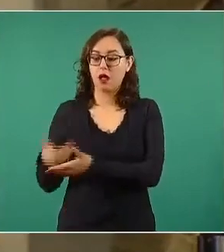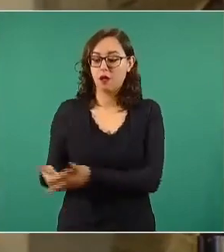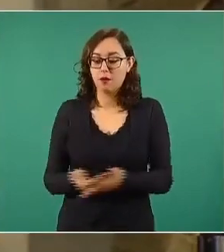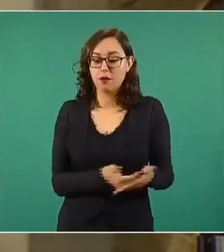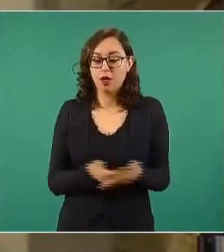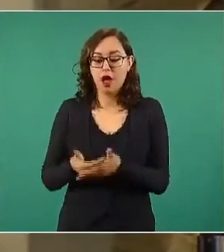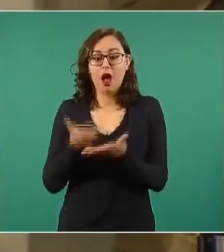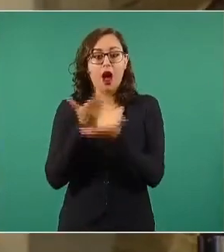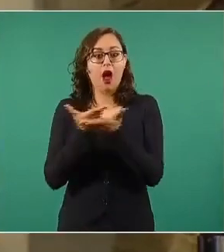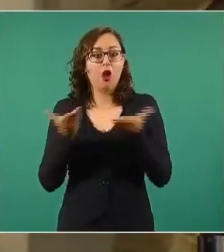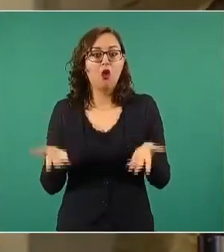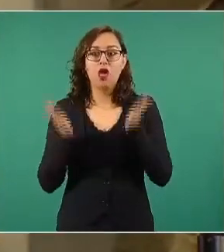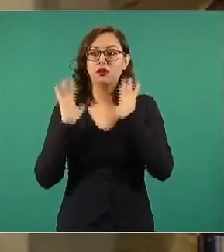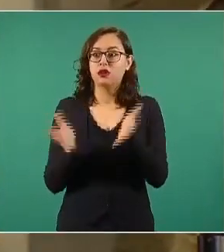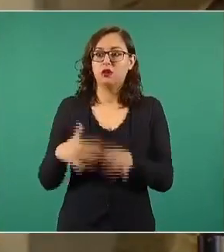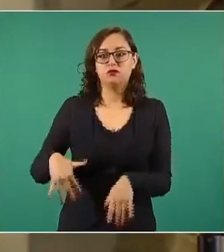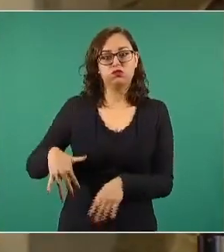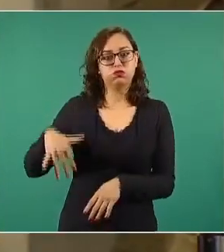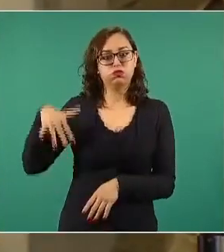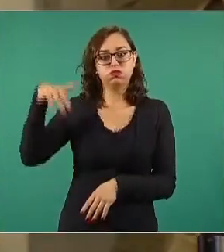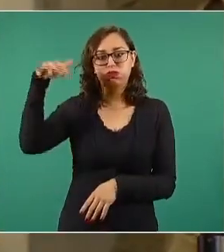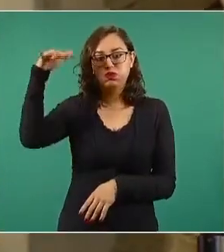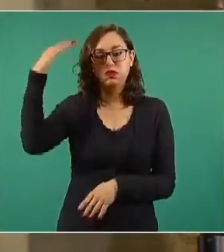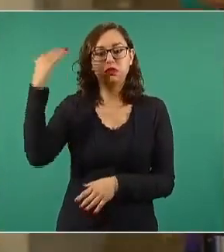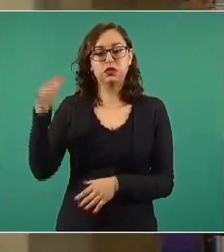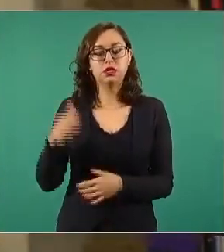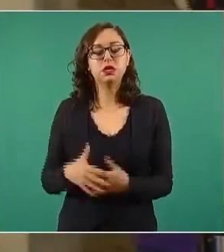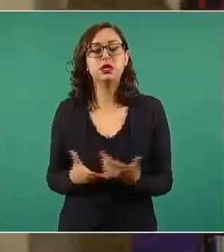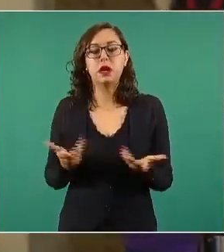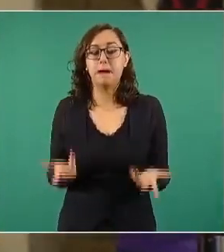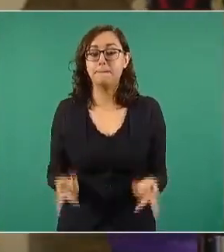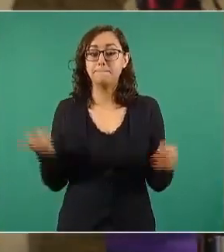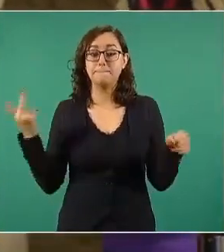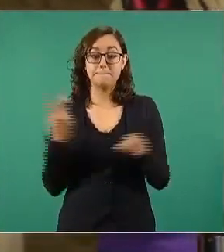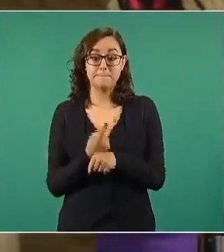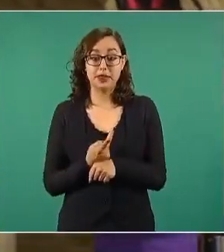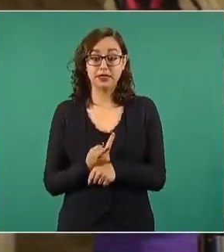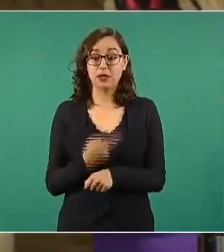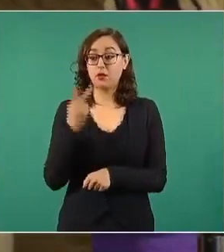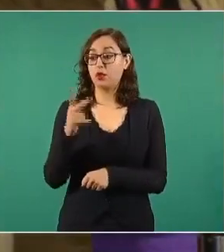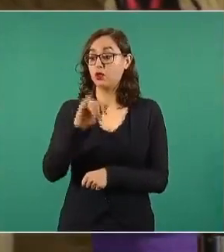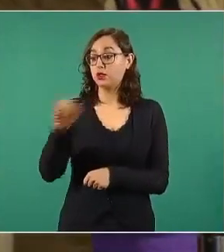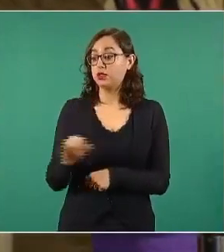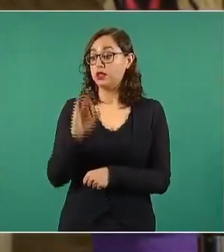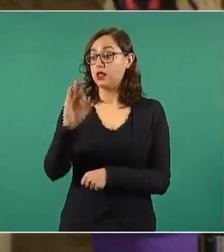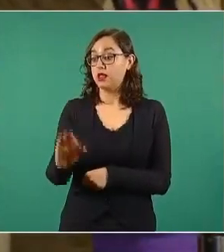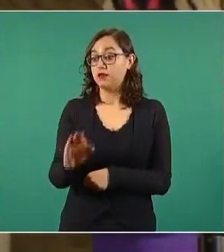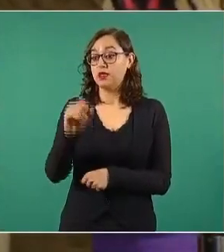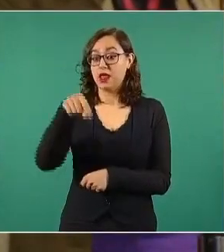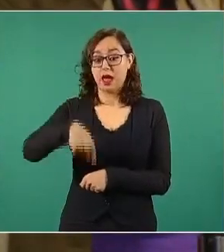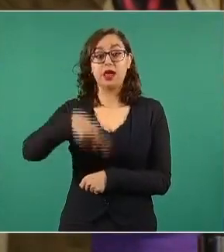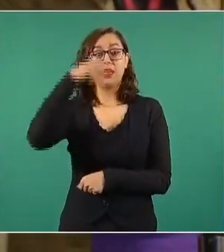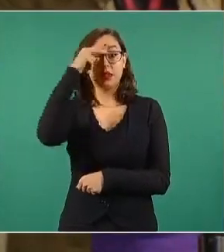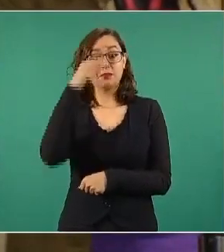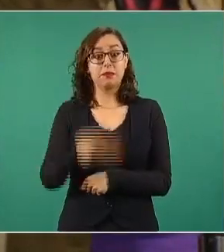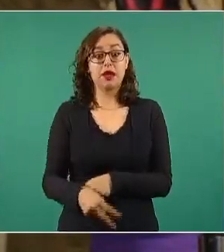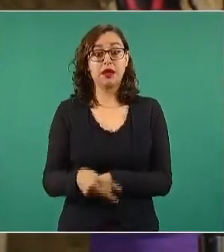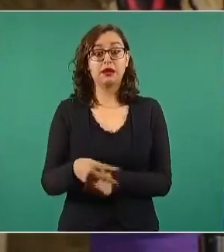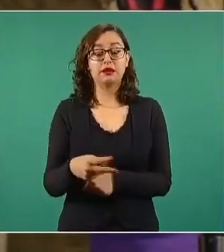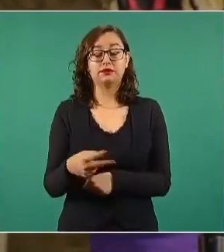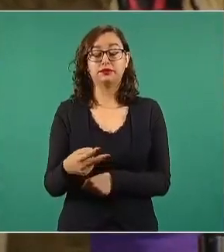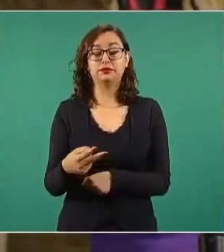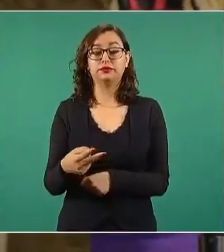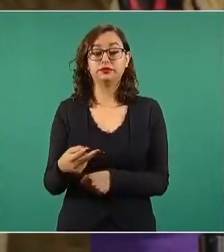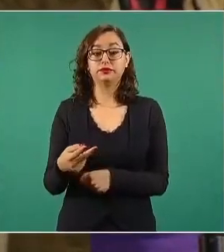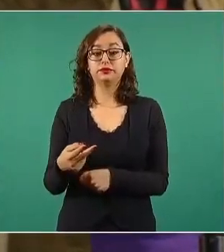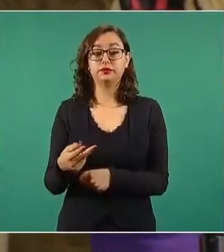criminóloga. El Poder Judicial en México, señor presidente, señor Chérez, no solamente, por supuesto, me refiero al